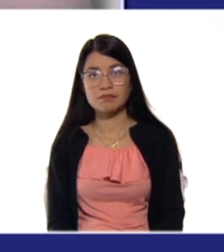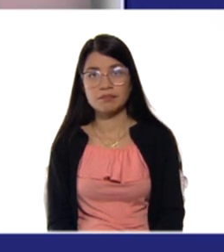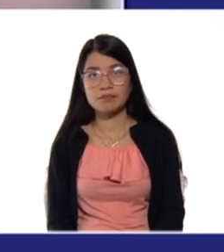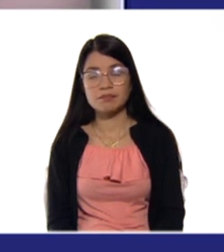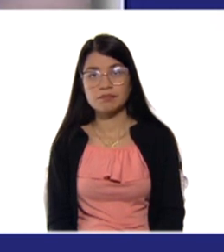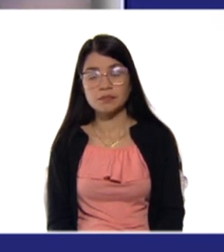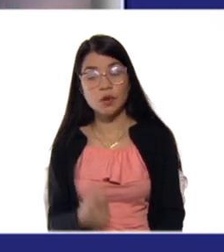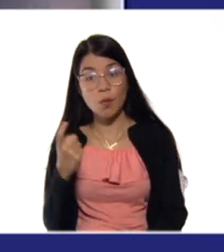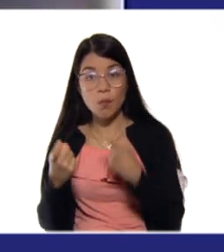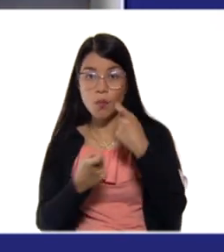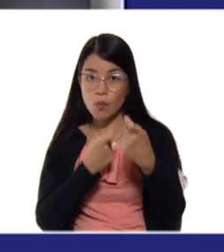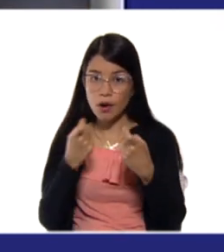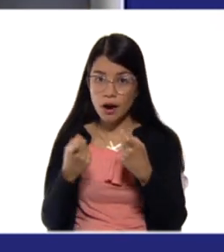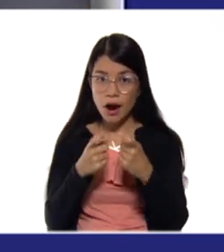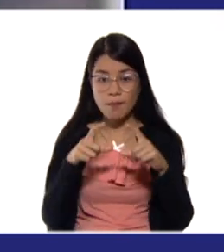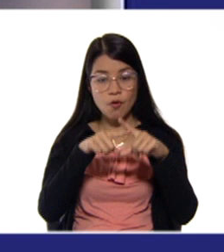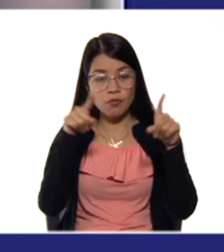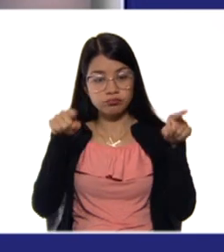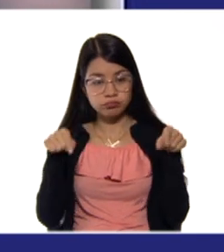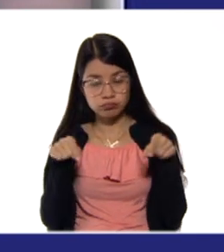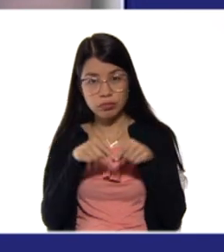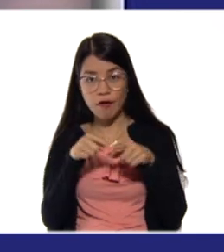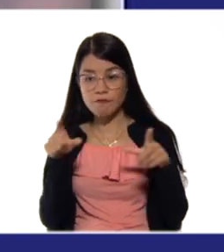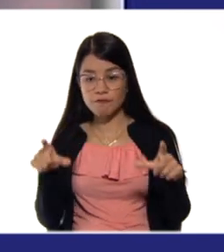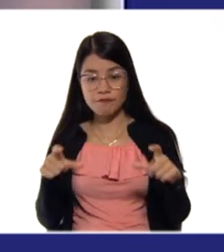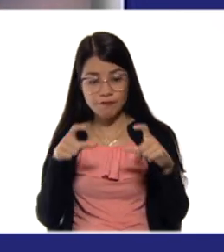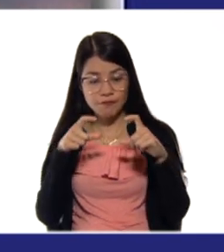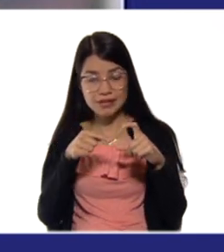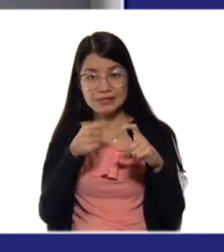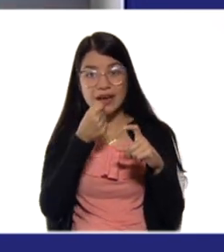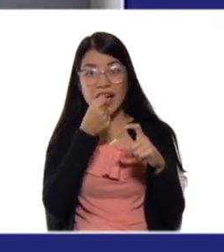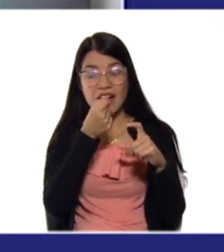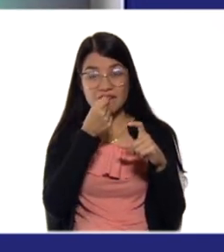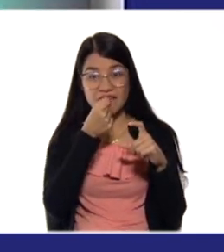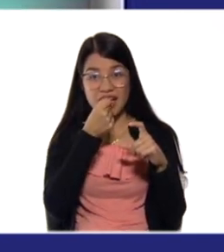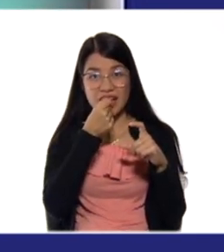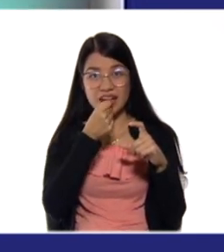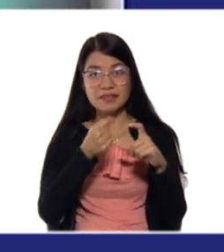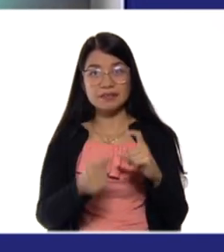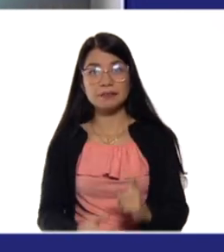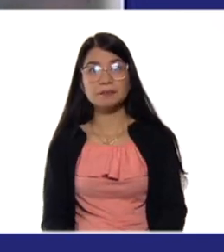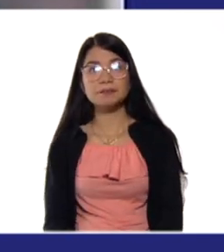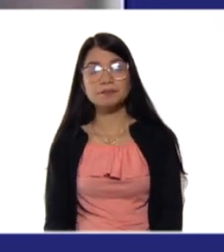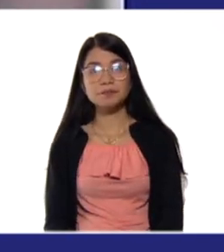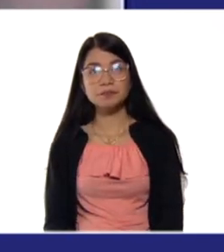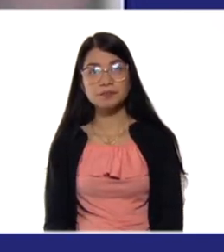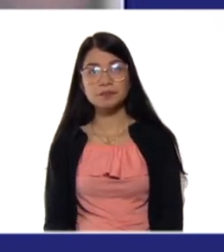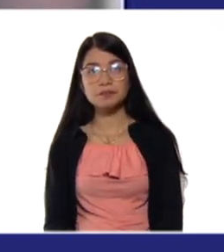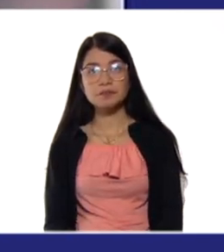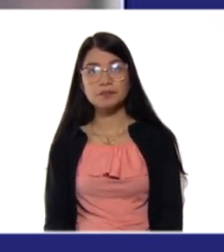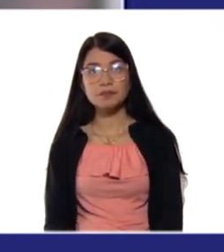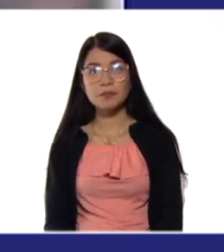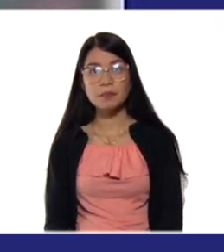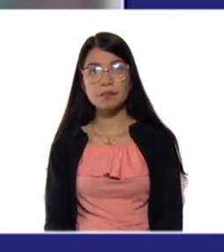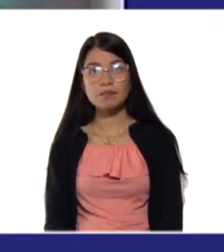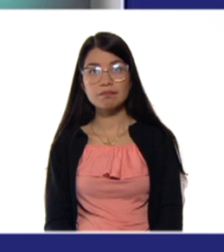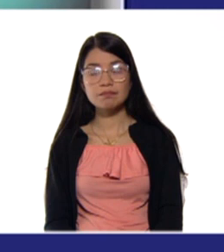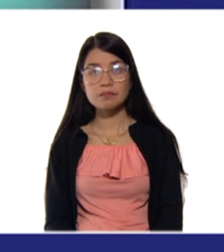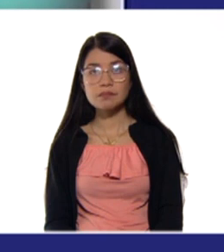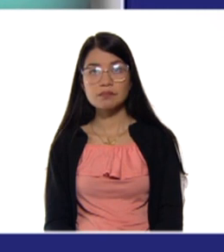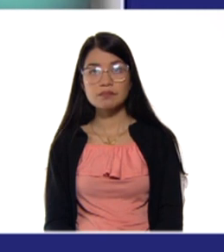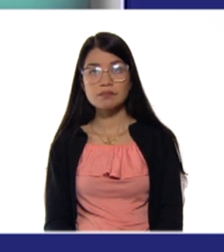Buscamos nuestra ficha que representa ese símbolo. Este que está acá.